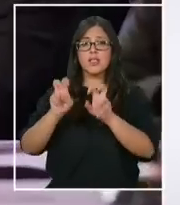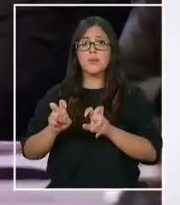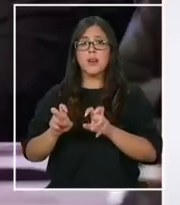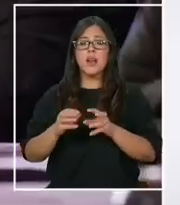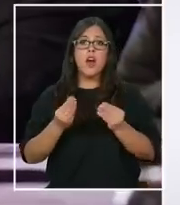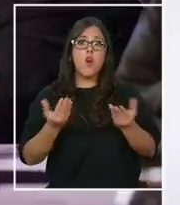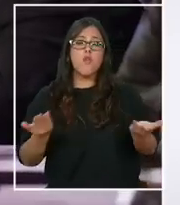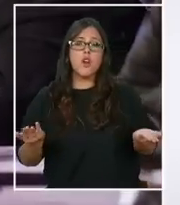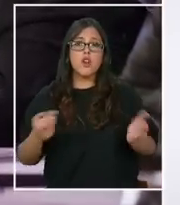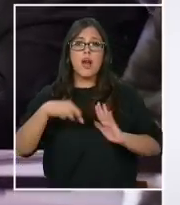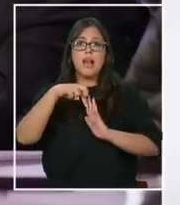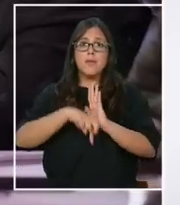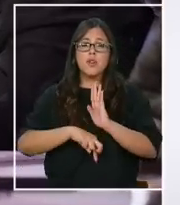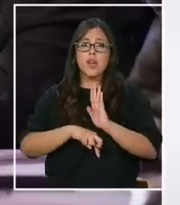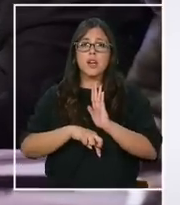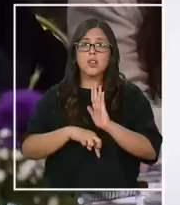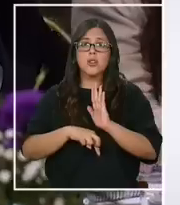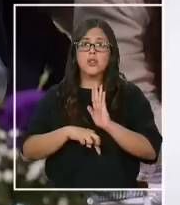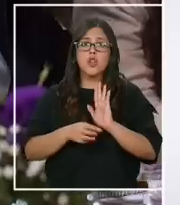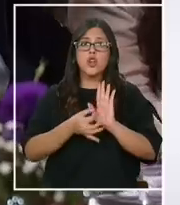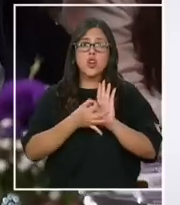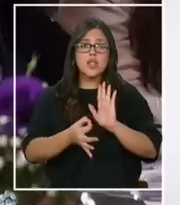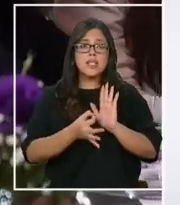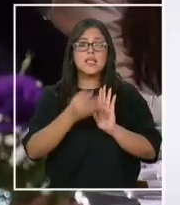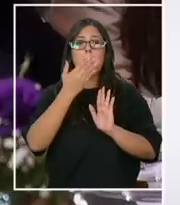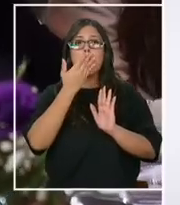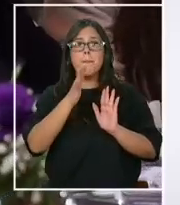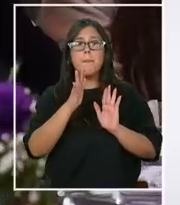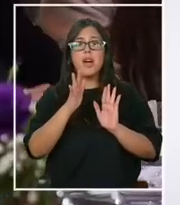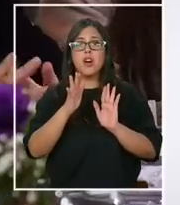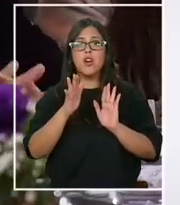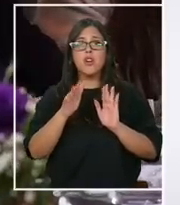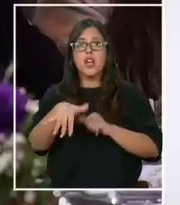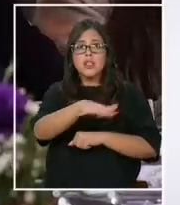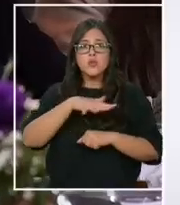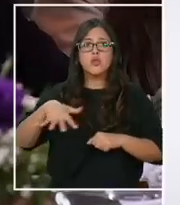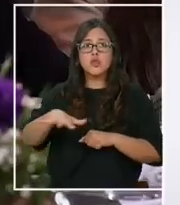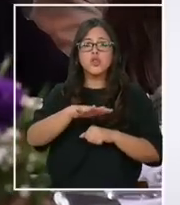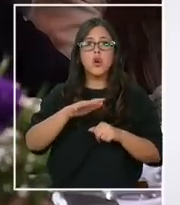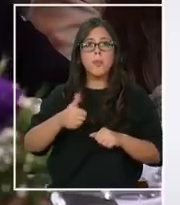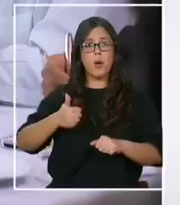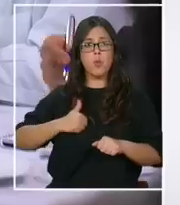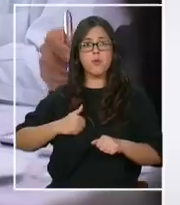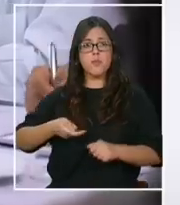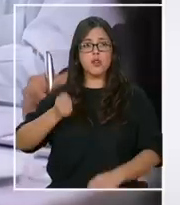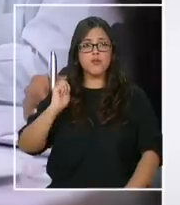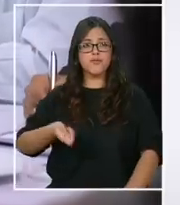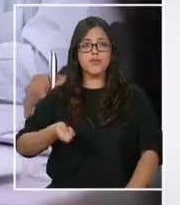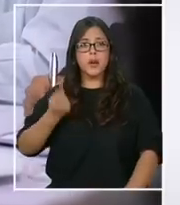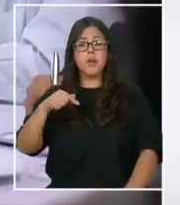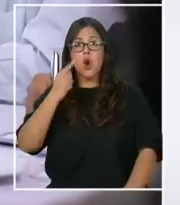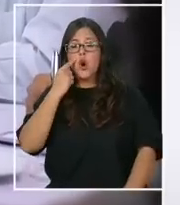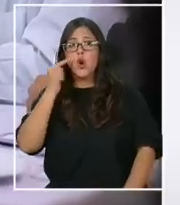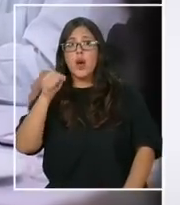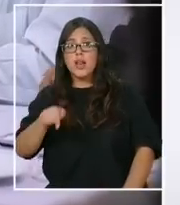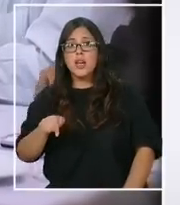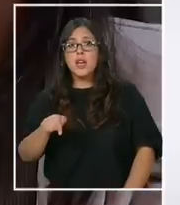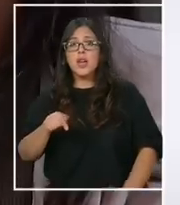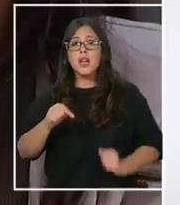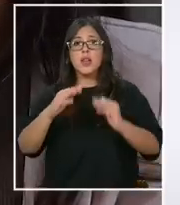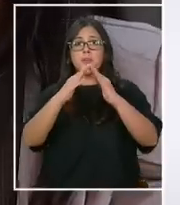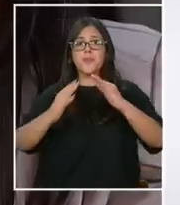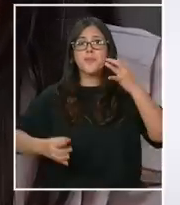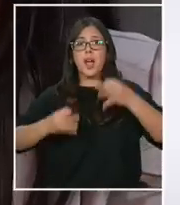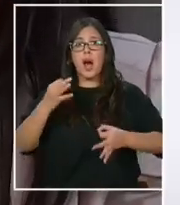Bueno, el proyecto precisamente es lo que establece mejores condiciones para el cumplimiento del fallo. Pero, insisto, aquí el fallo de la Corte ha señalado que